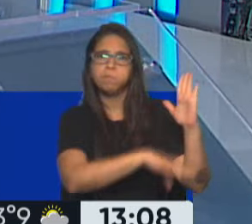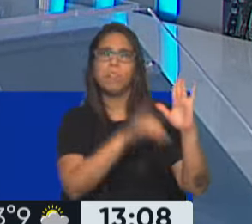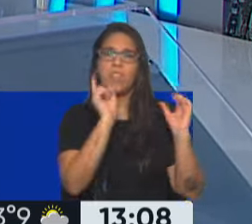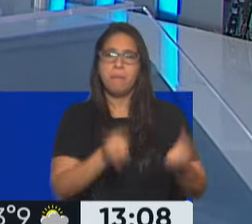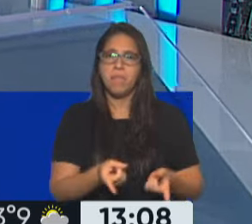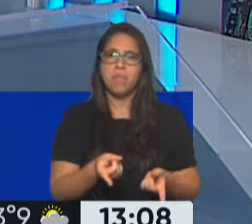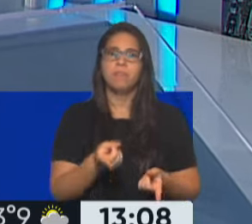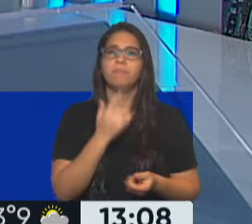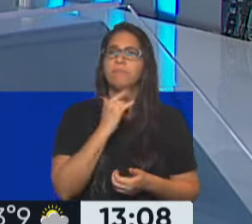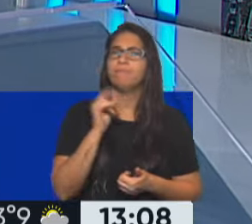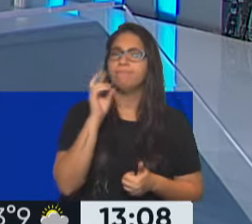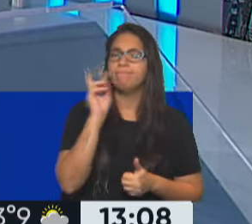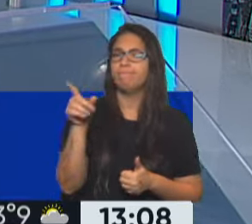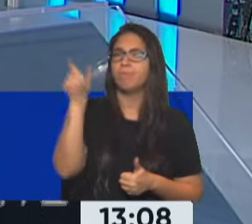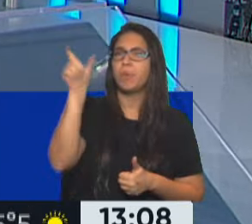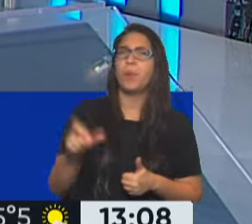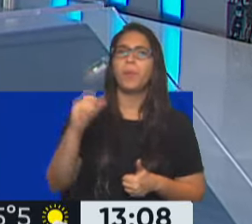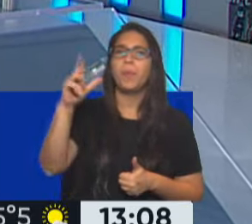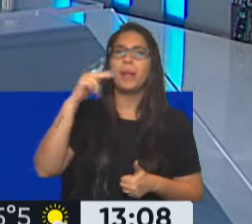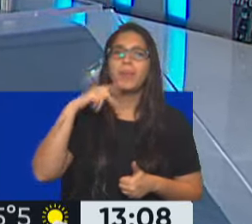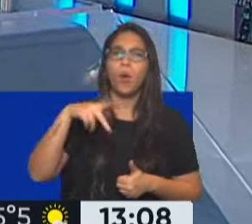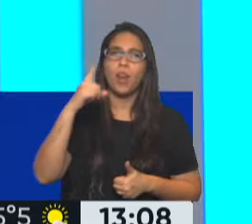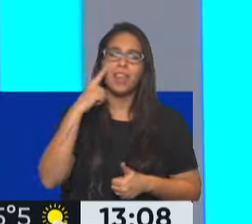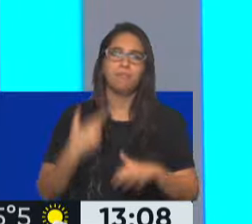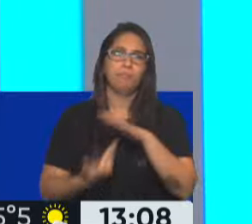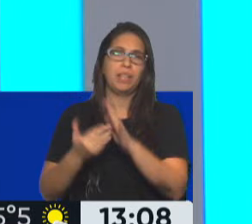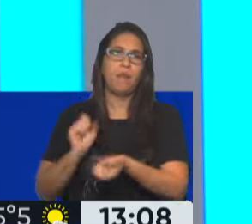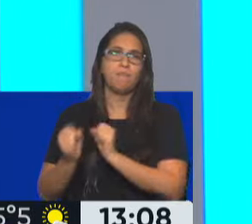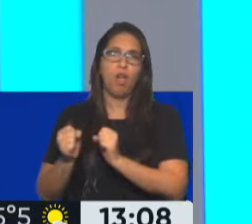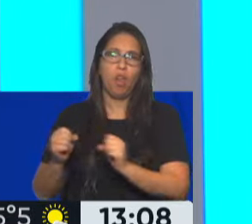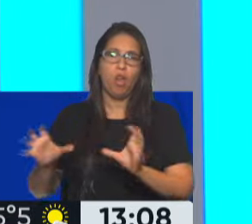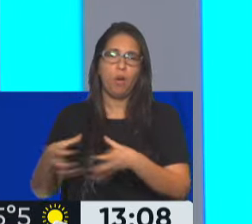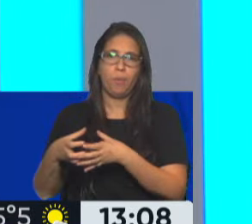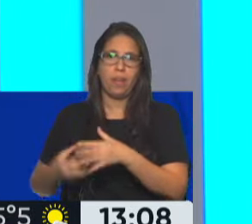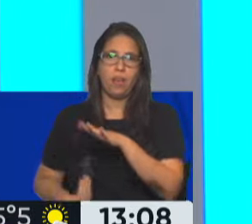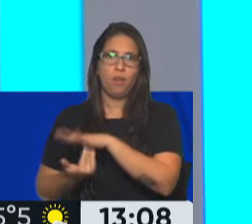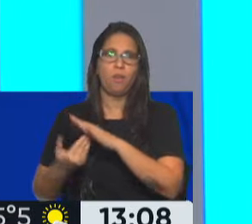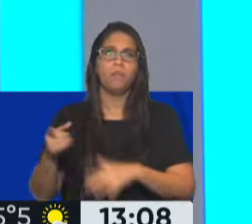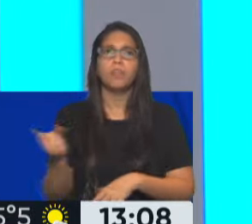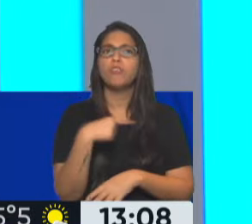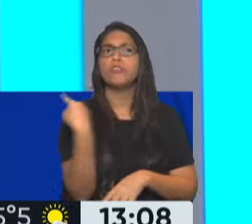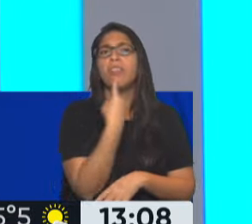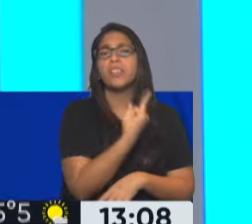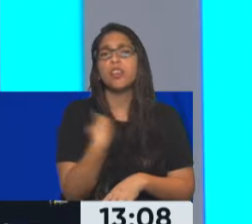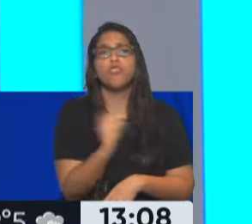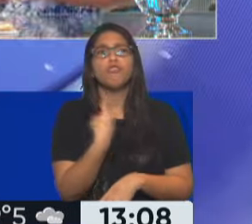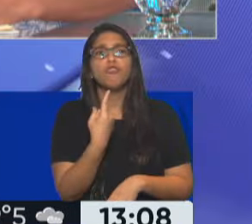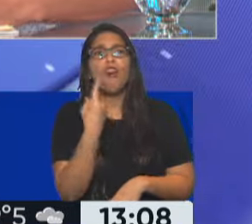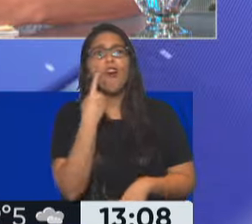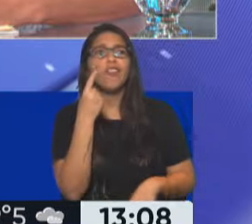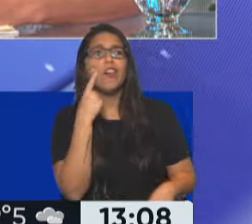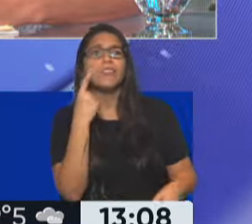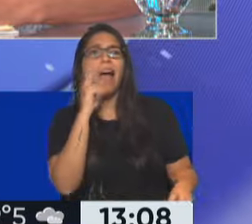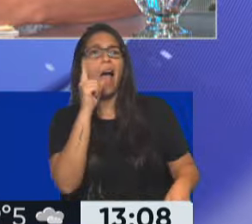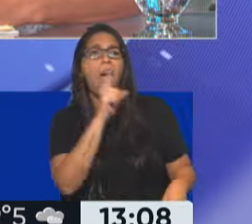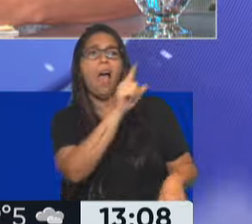a Belli Boni, del Polo Obrero, pero lo que ellos dicen es, nosotros no somos clientelistas, es